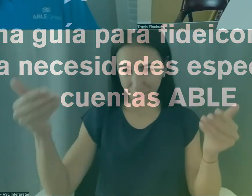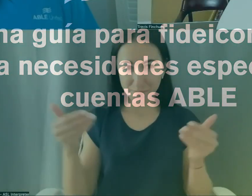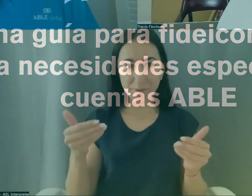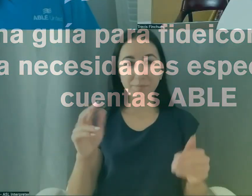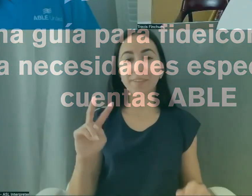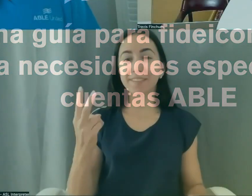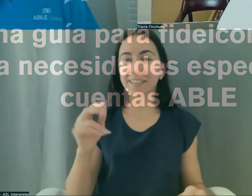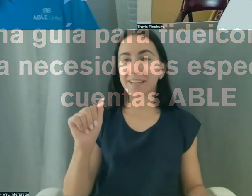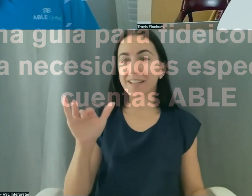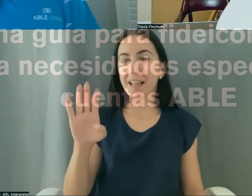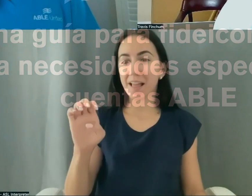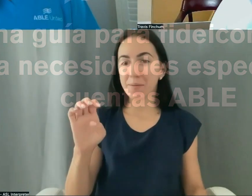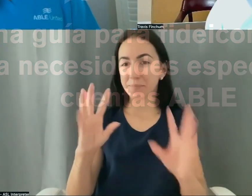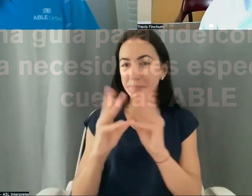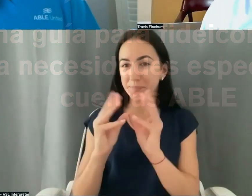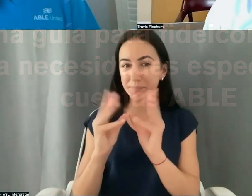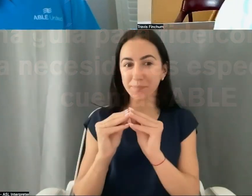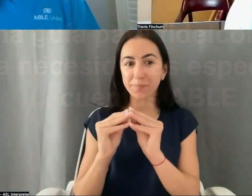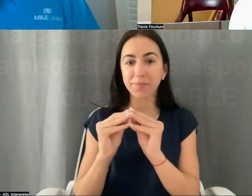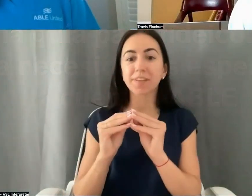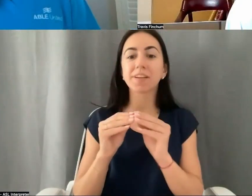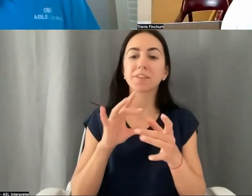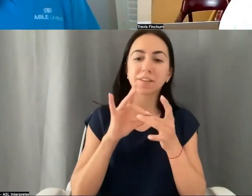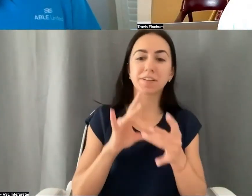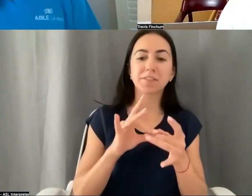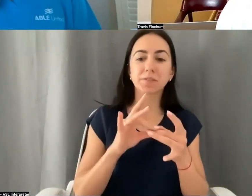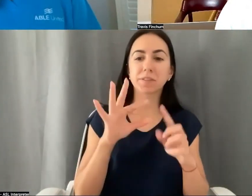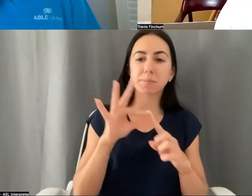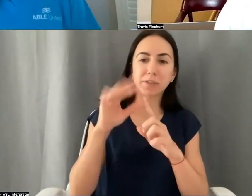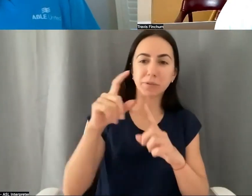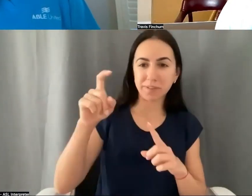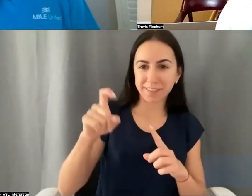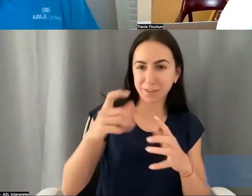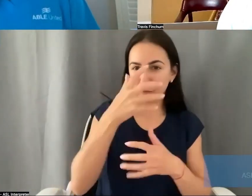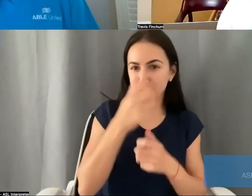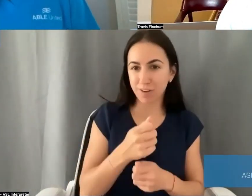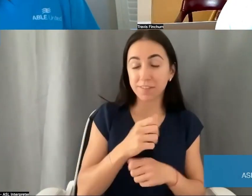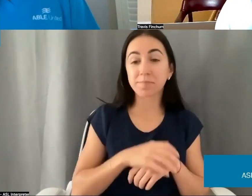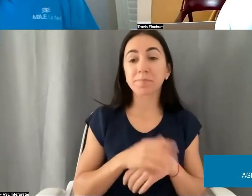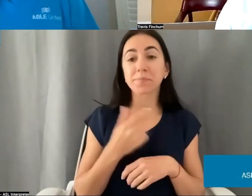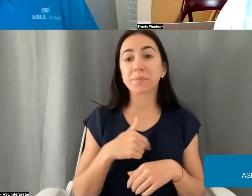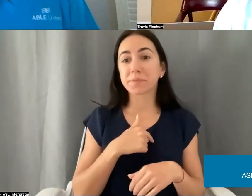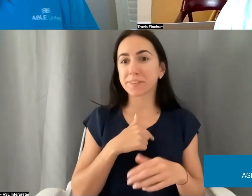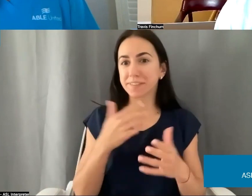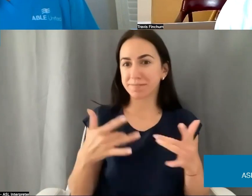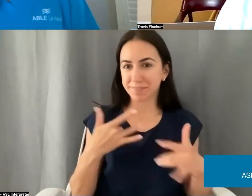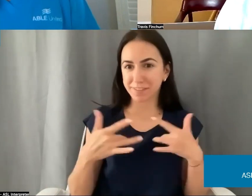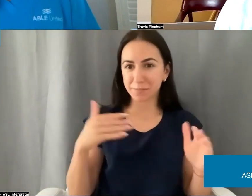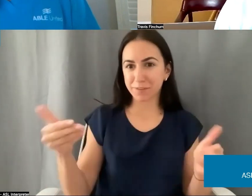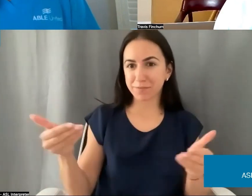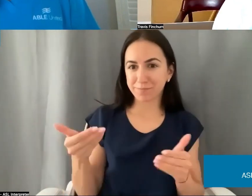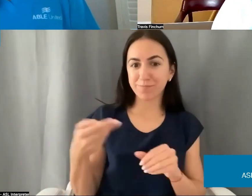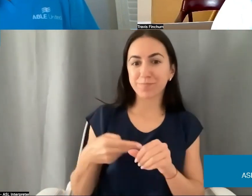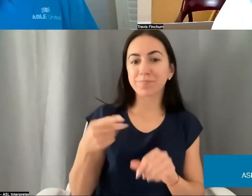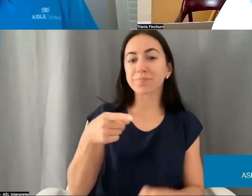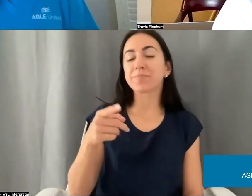Bienvenidos a nuestra segunda sesión de AbleCon, una guía para fideicomisos de necesidades especiales y